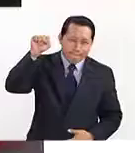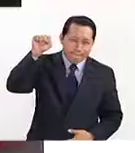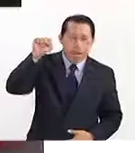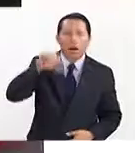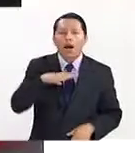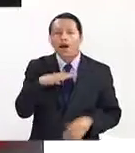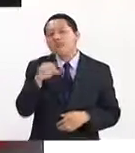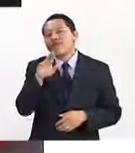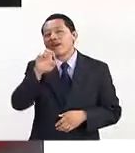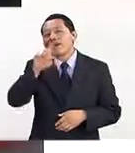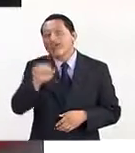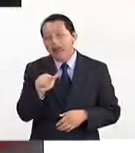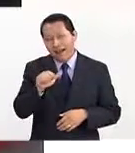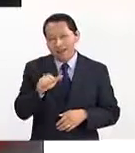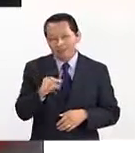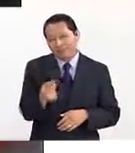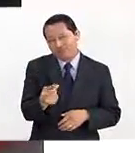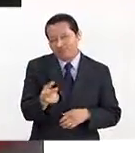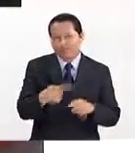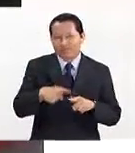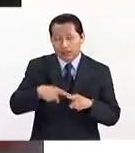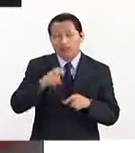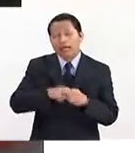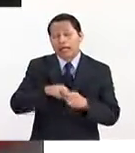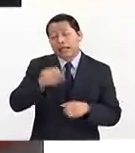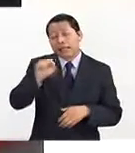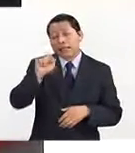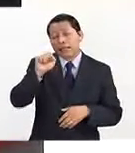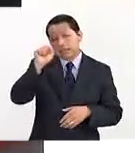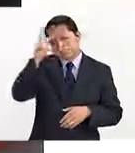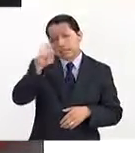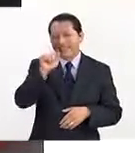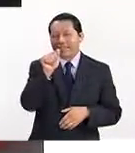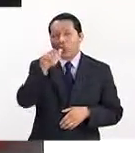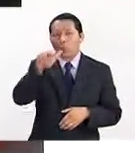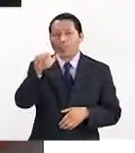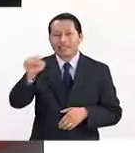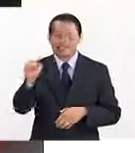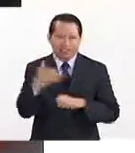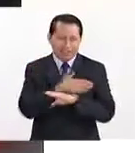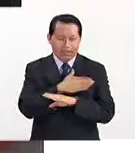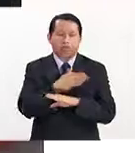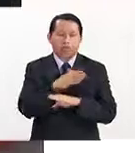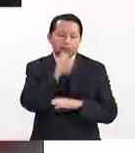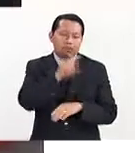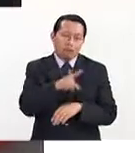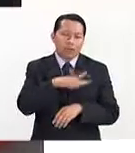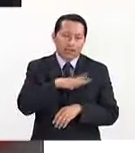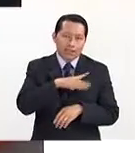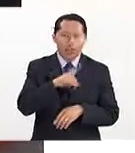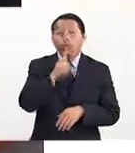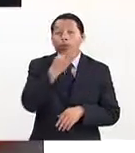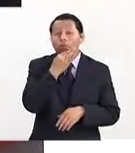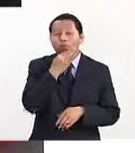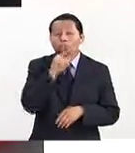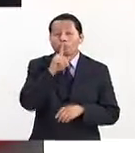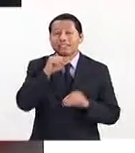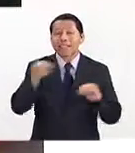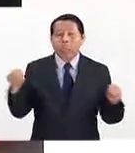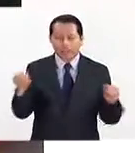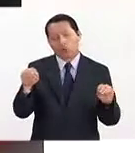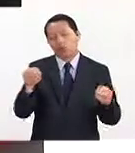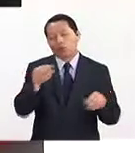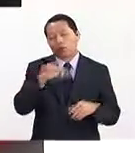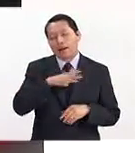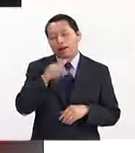Frida, todo el Alfonso Lastras, que fue en San Luis donde se venció al equipo de Trinidad y Tobago, tuvo este minuto de silencio, y la verdad es que,